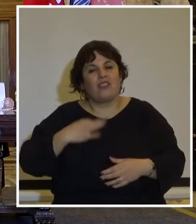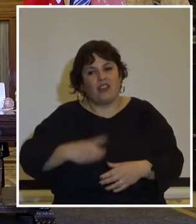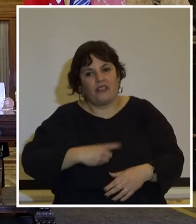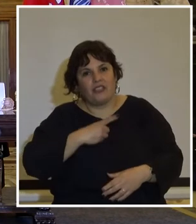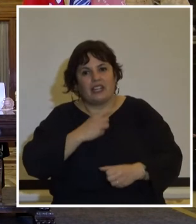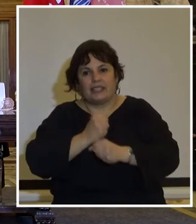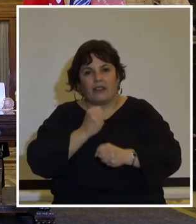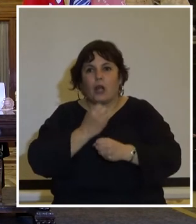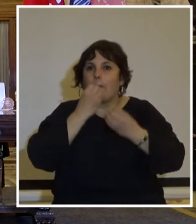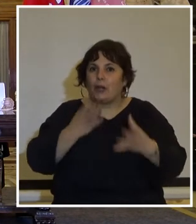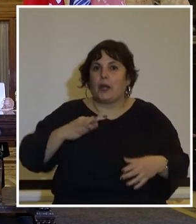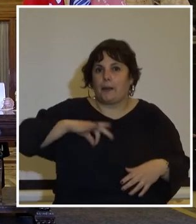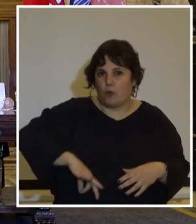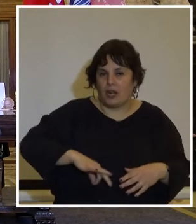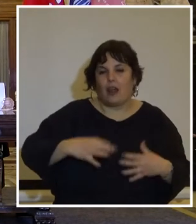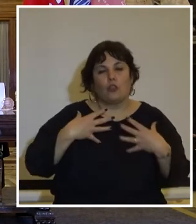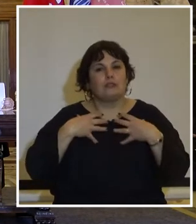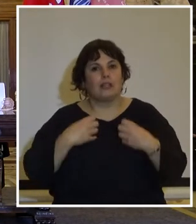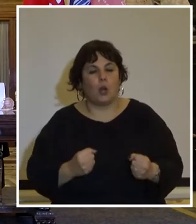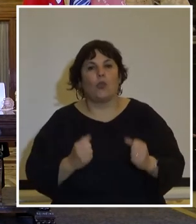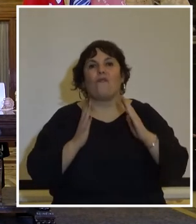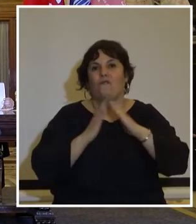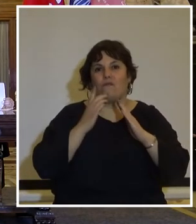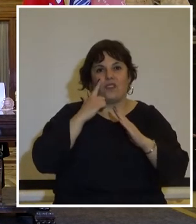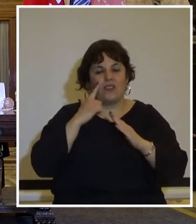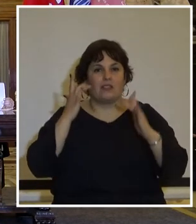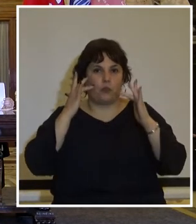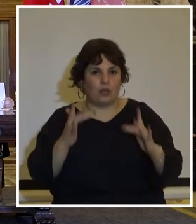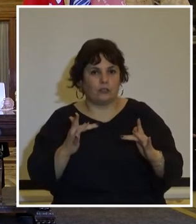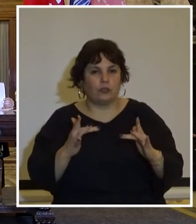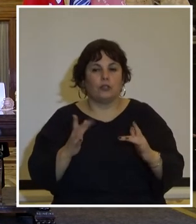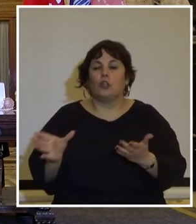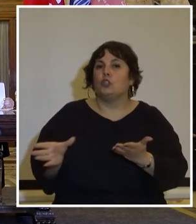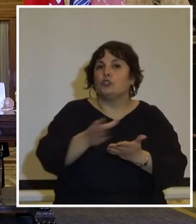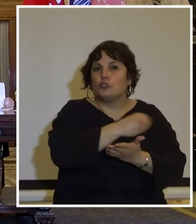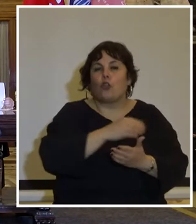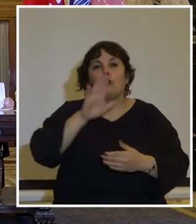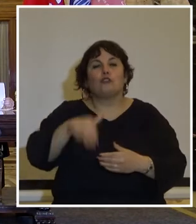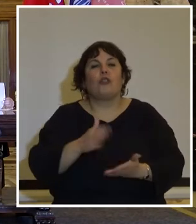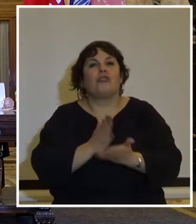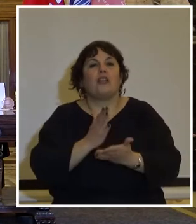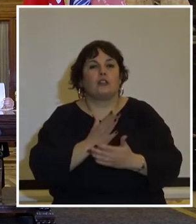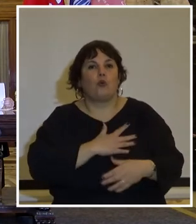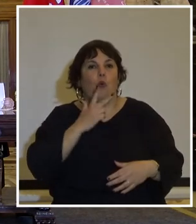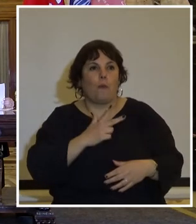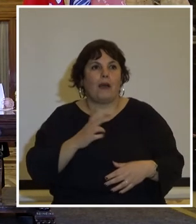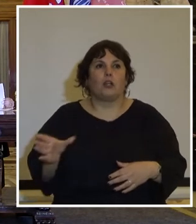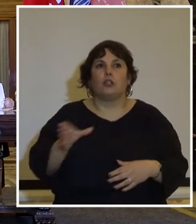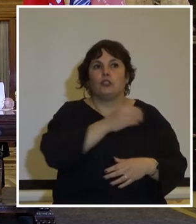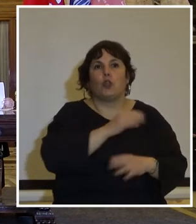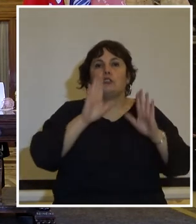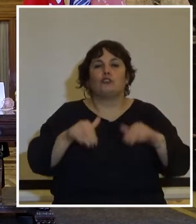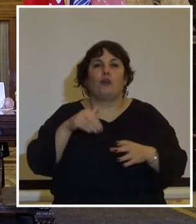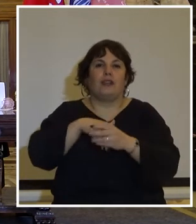con trabajo mejor remunerado salud vivienda y educación todos son derechos humanos y todos son